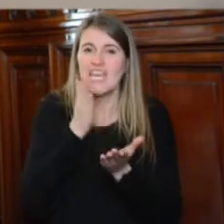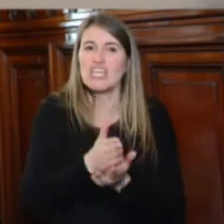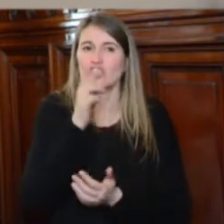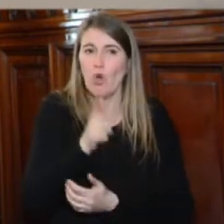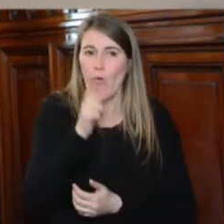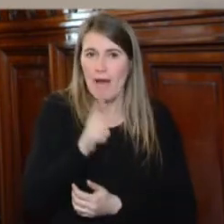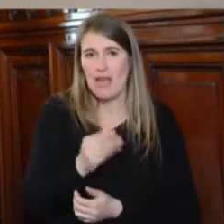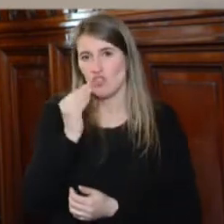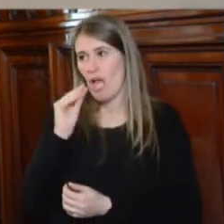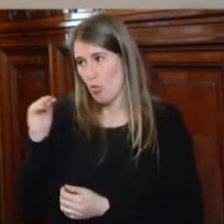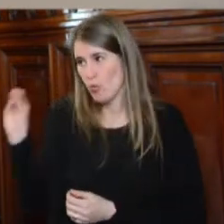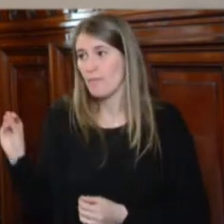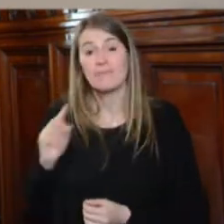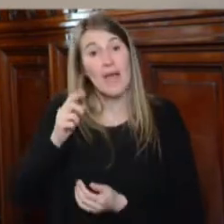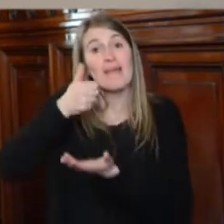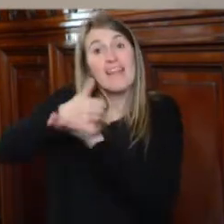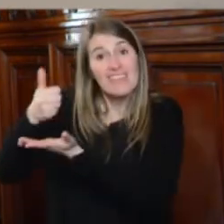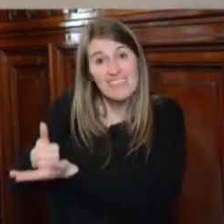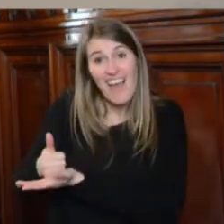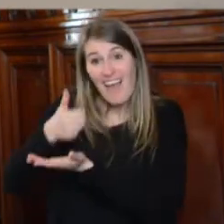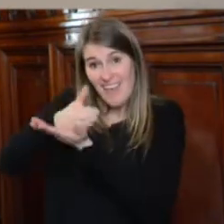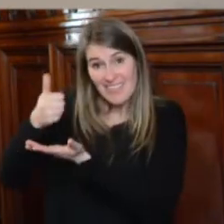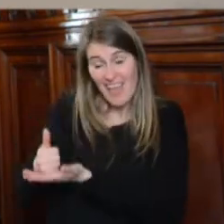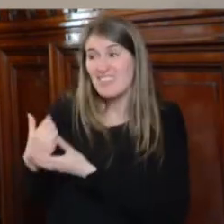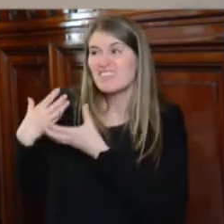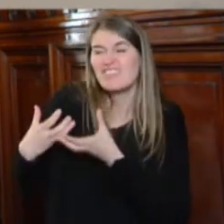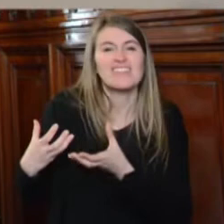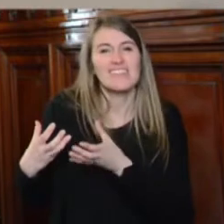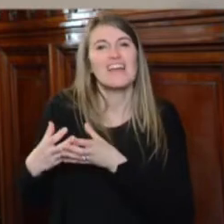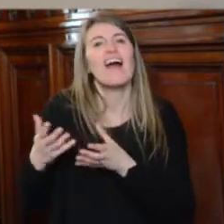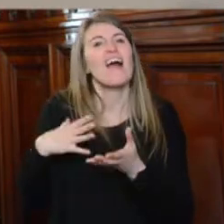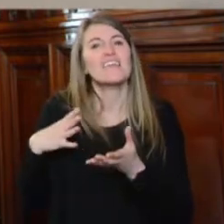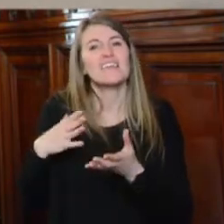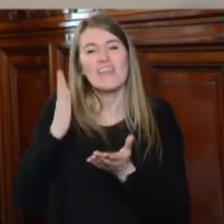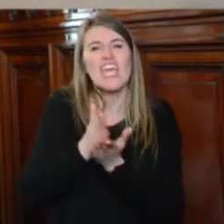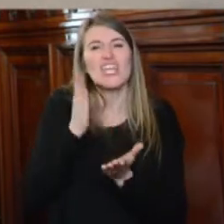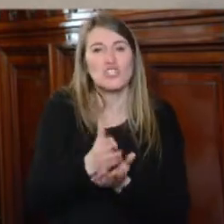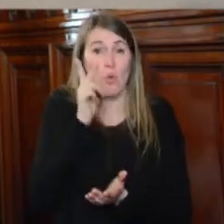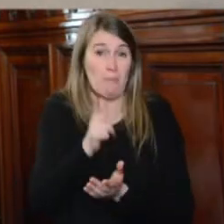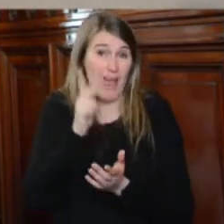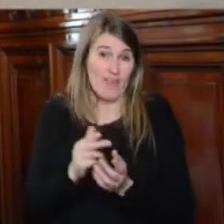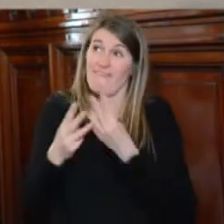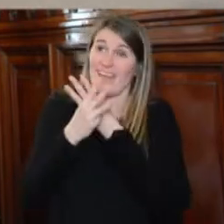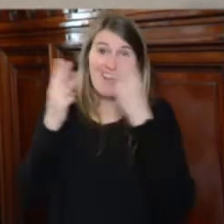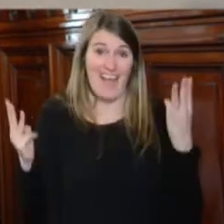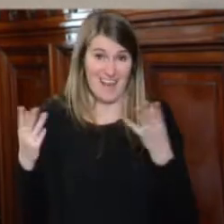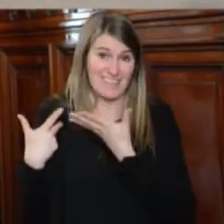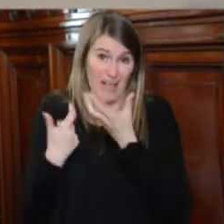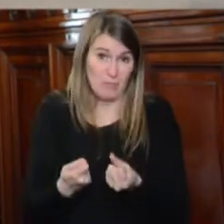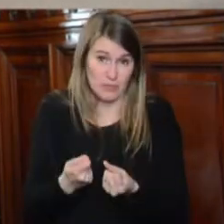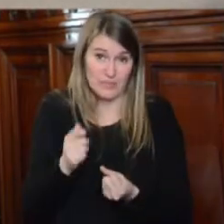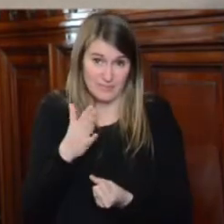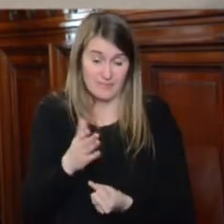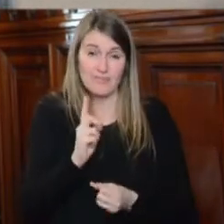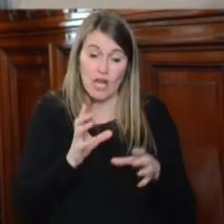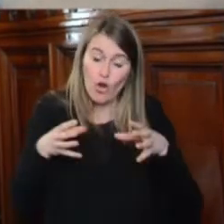también ejemplifican con su presencia en esta audiencia la indivisibilidad de los derechos humanos y cómo la